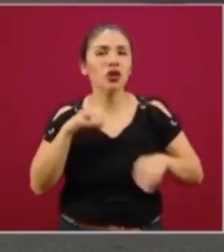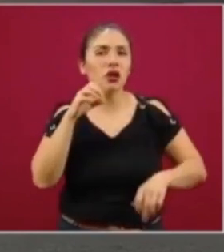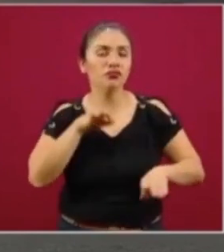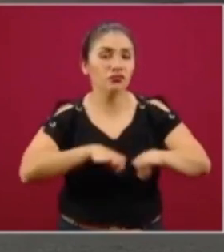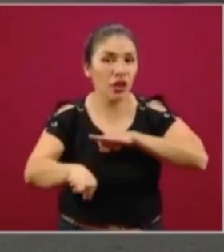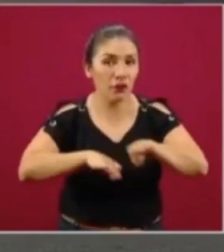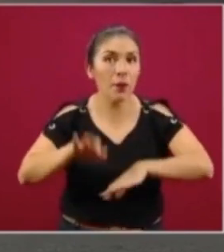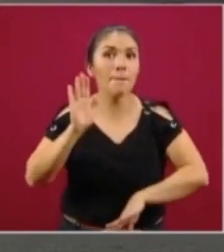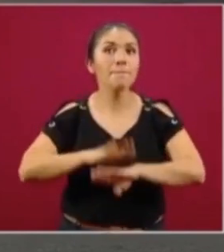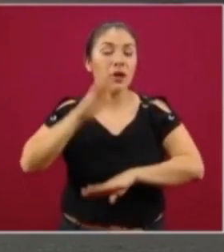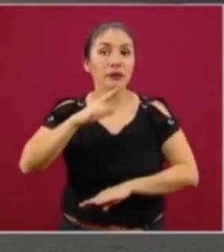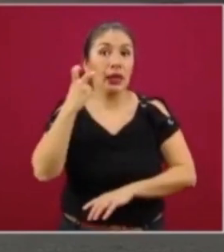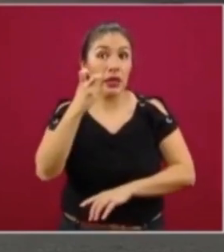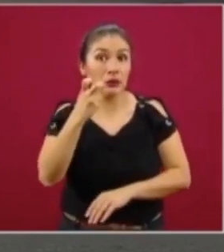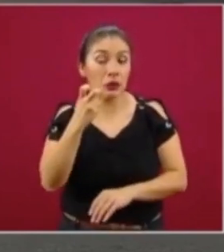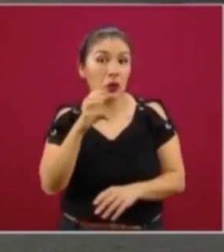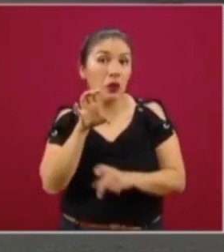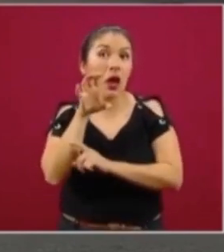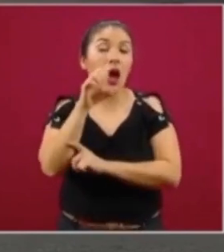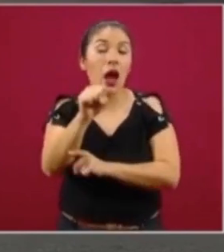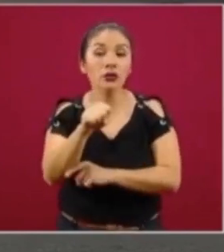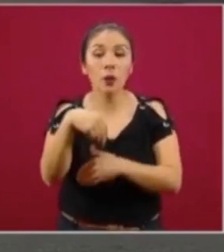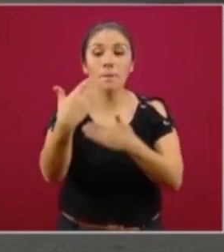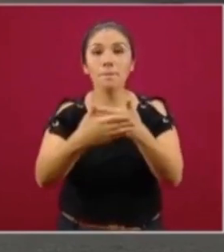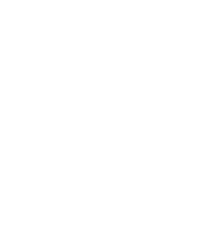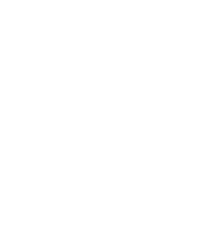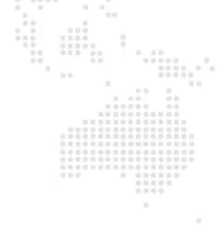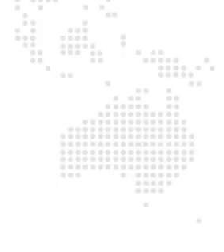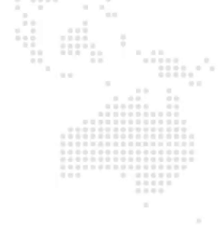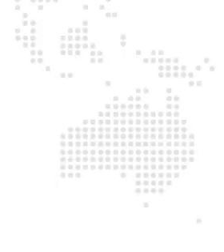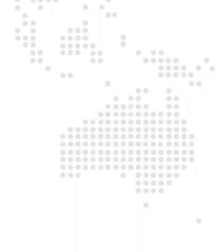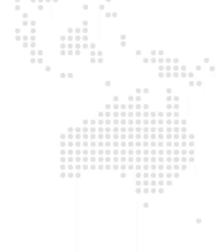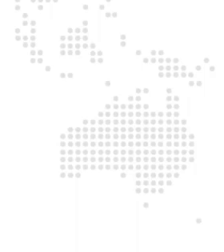Vamos a llegar a esta cantidad en el mes de mayo.